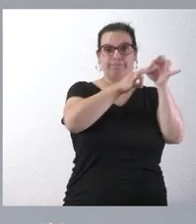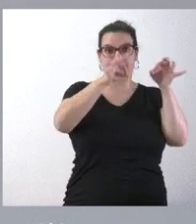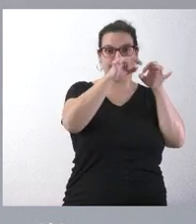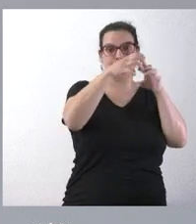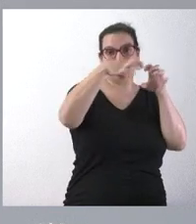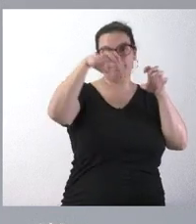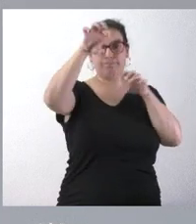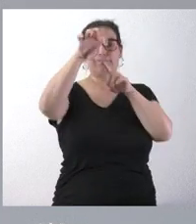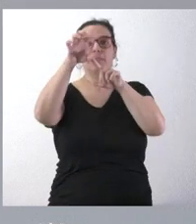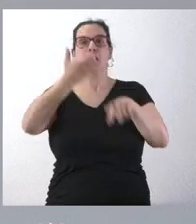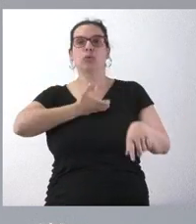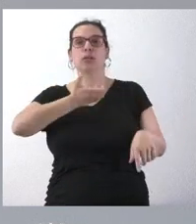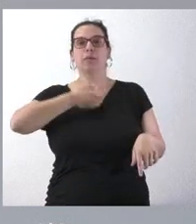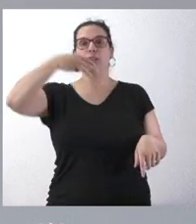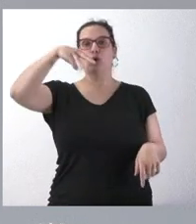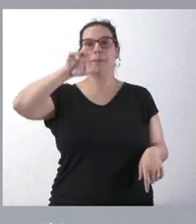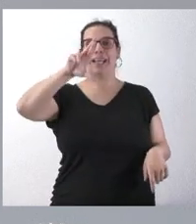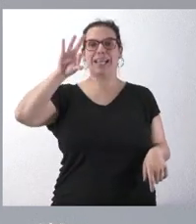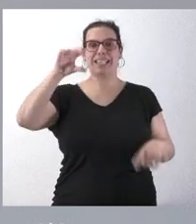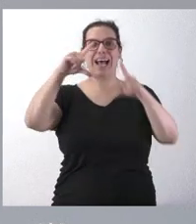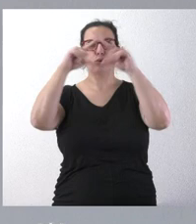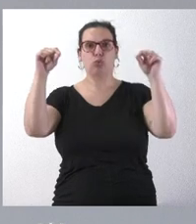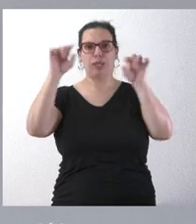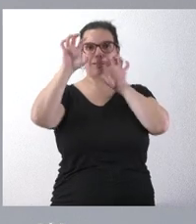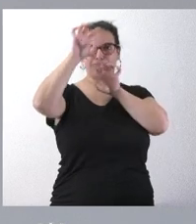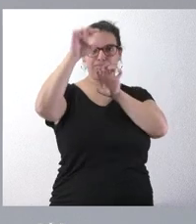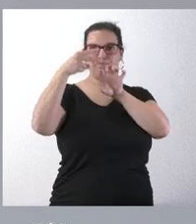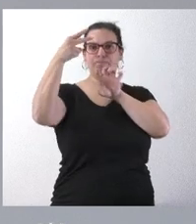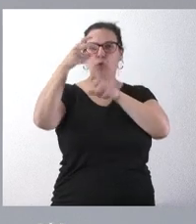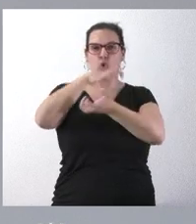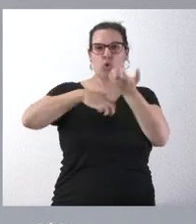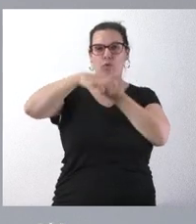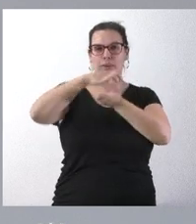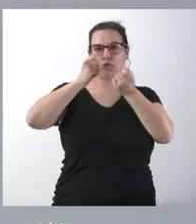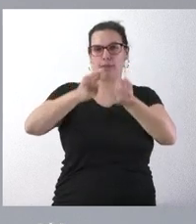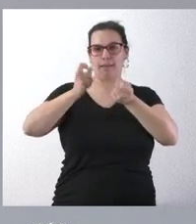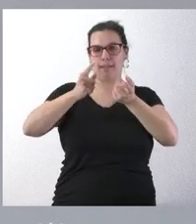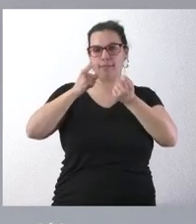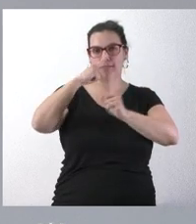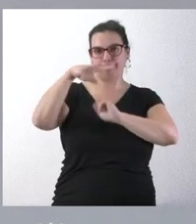Mieres, en el Principado de Asturias. Los conflictos